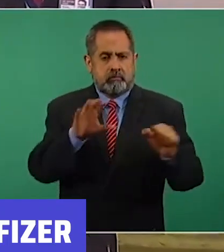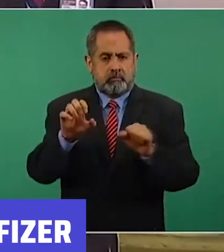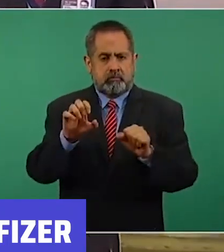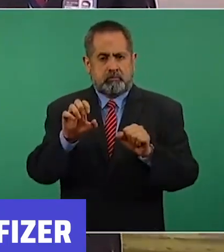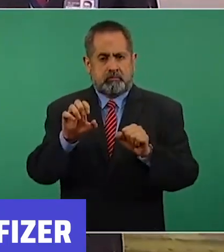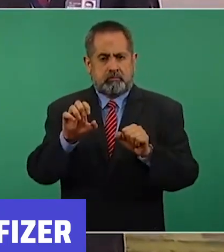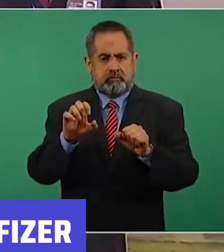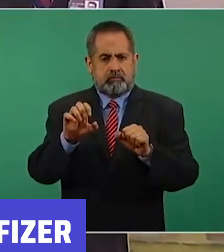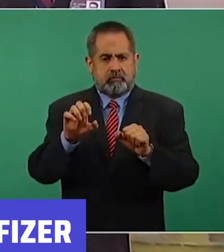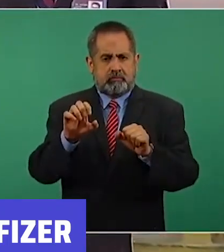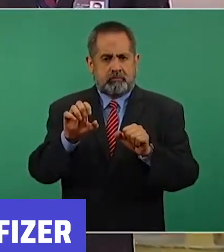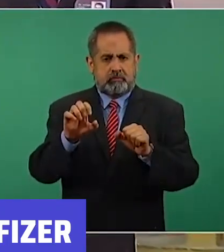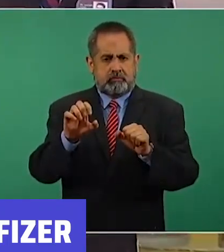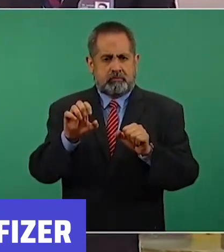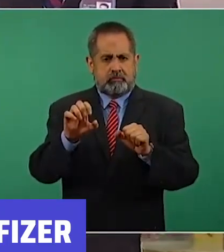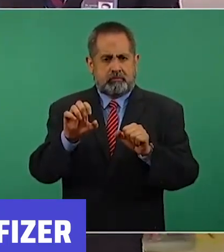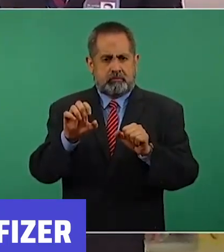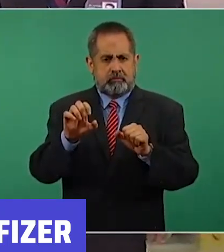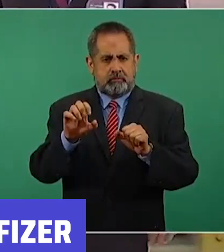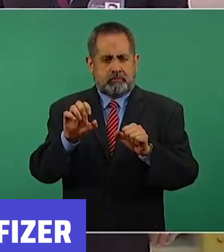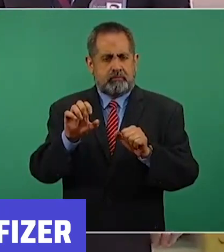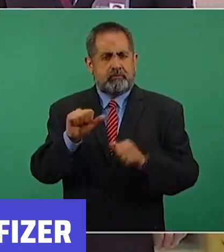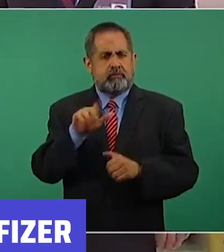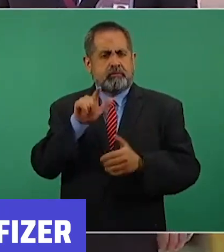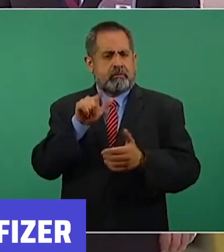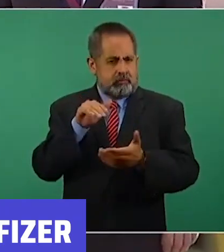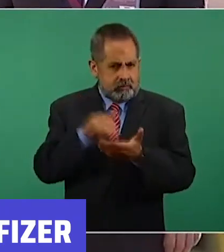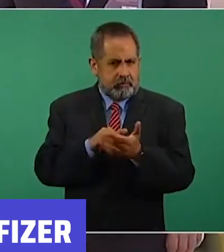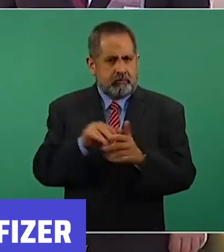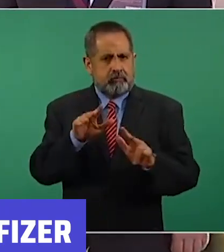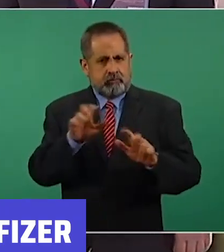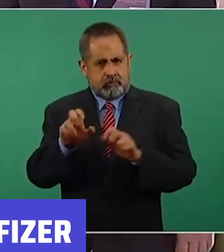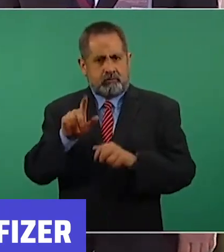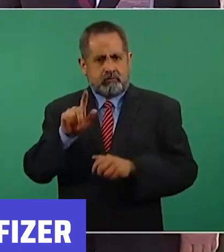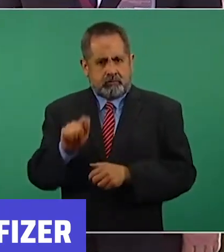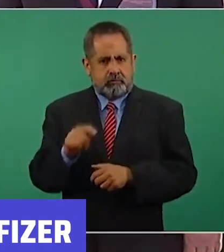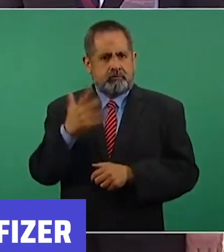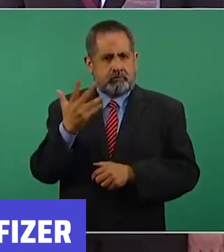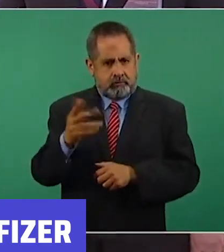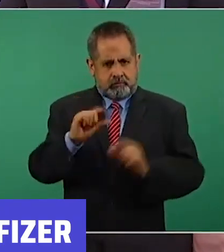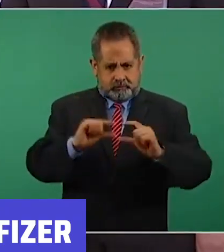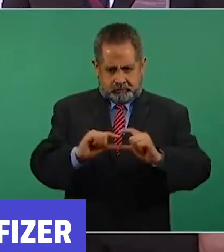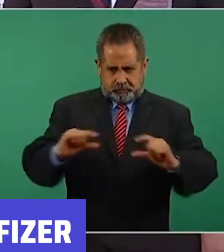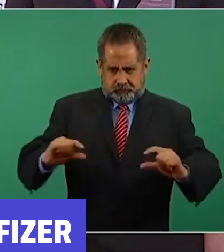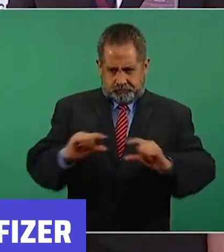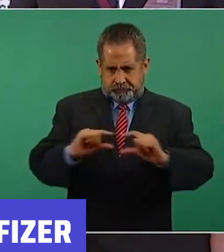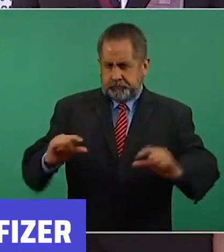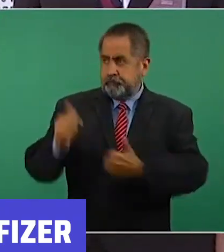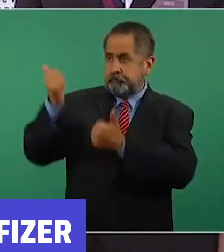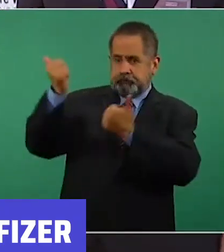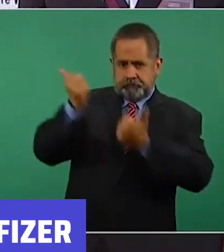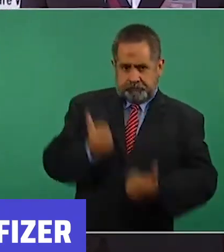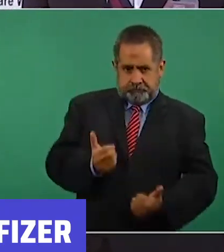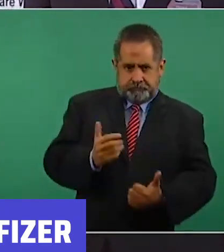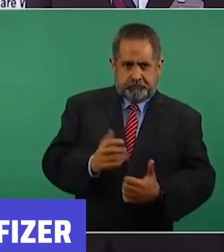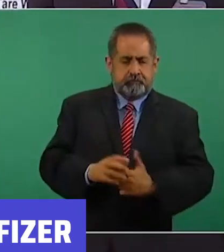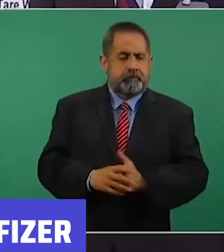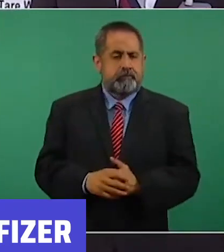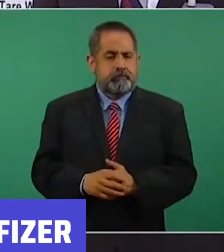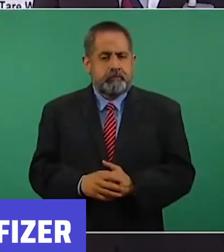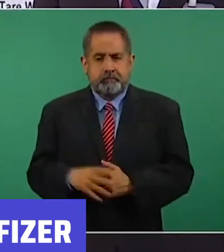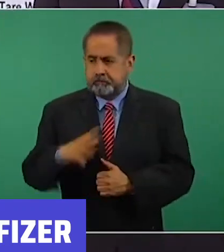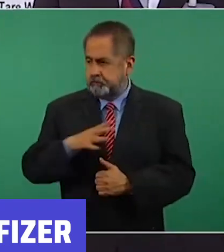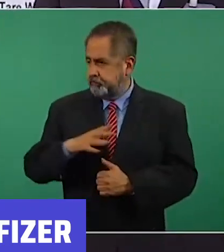.875 dosis. Me